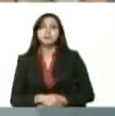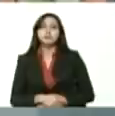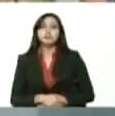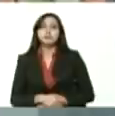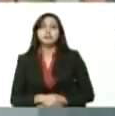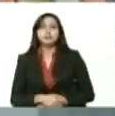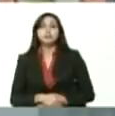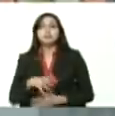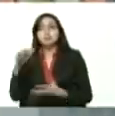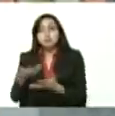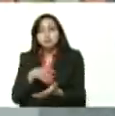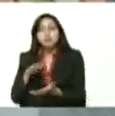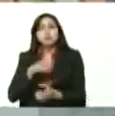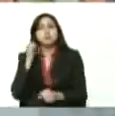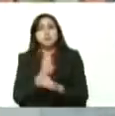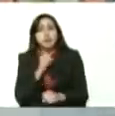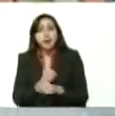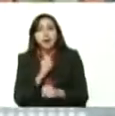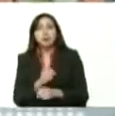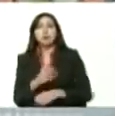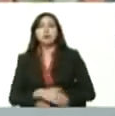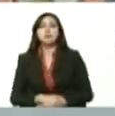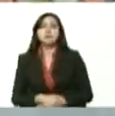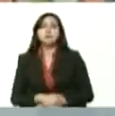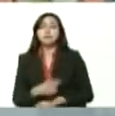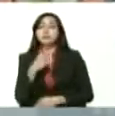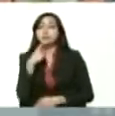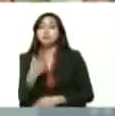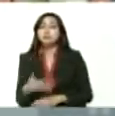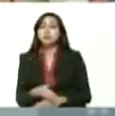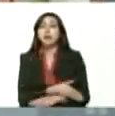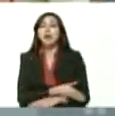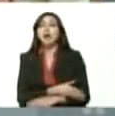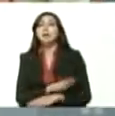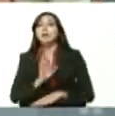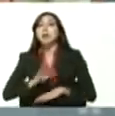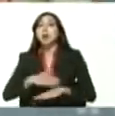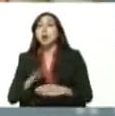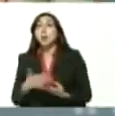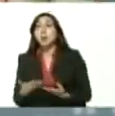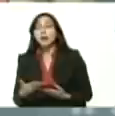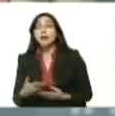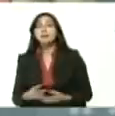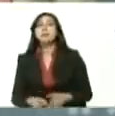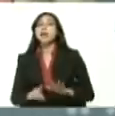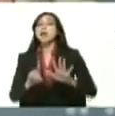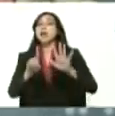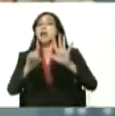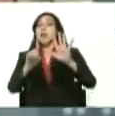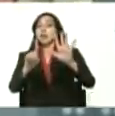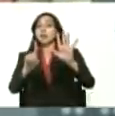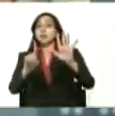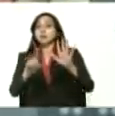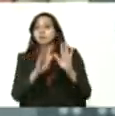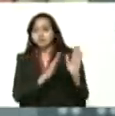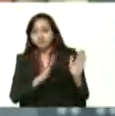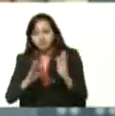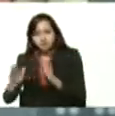productores del campo. Es lo que decía. La sexta vertiente de